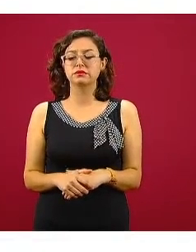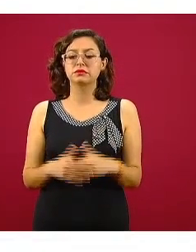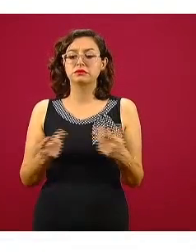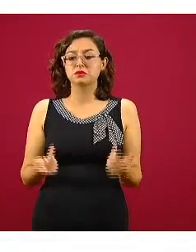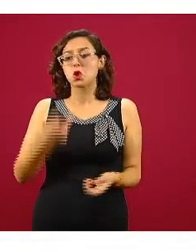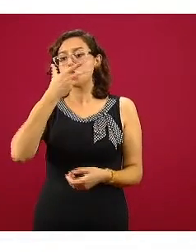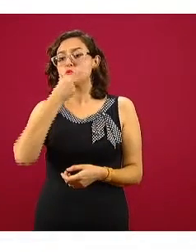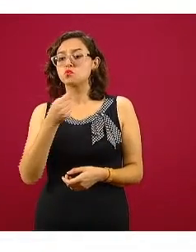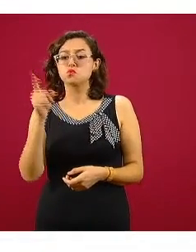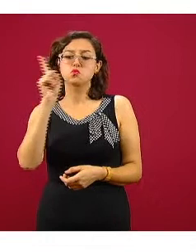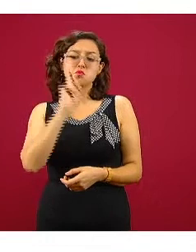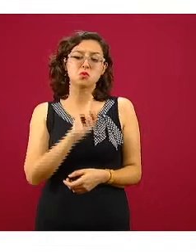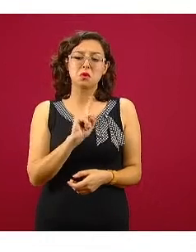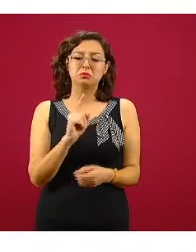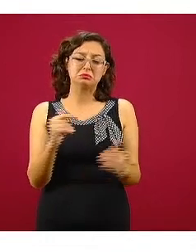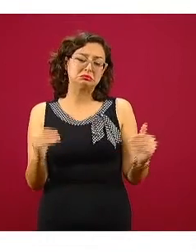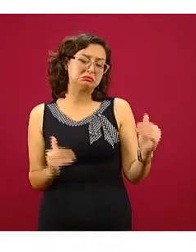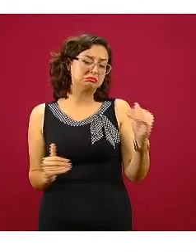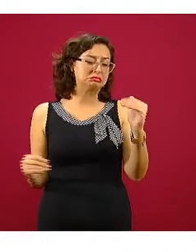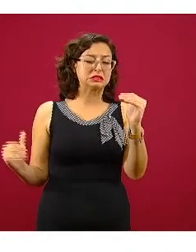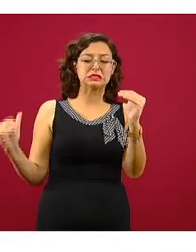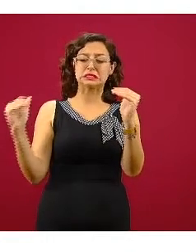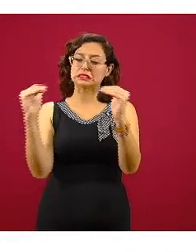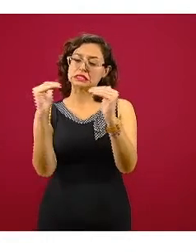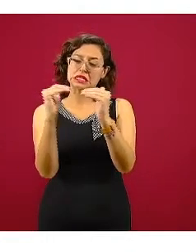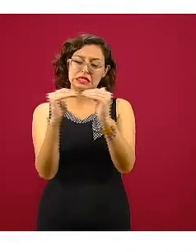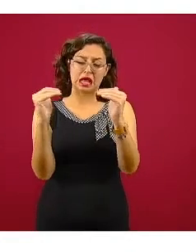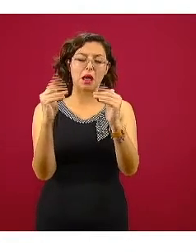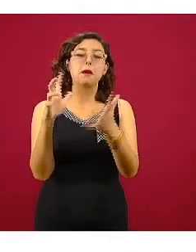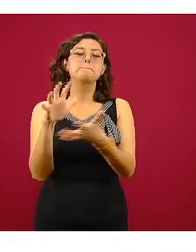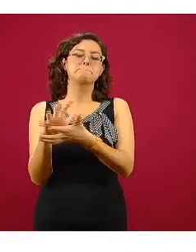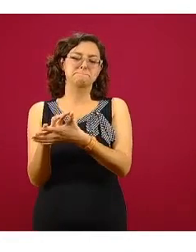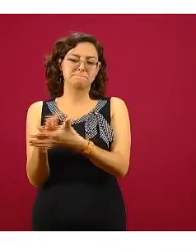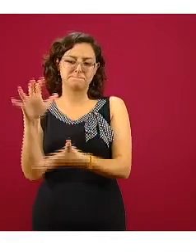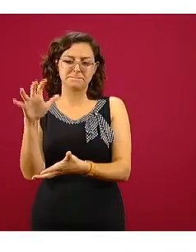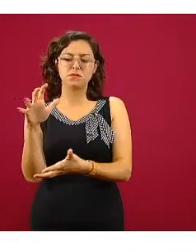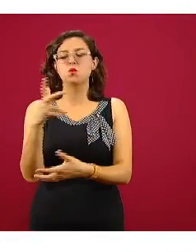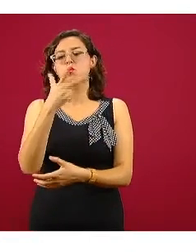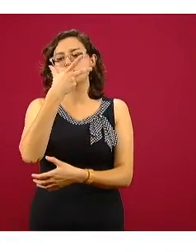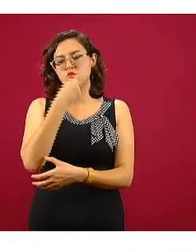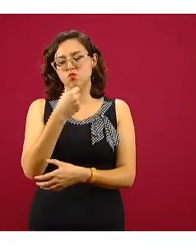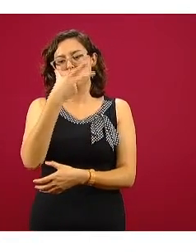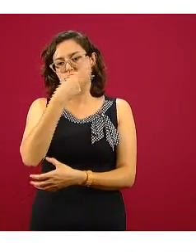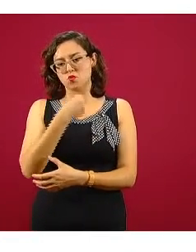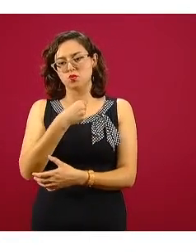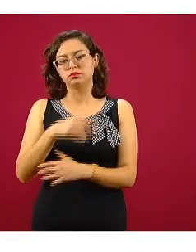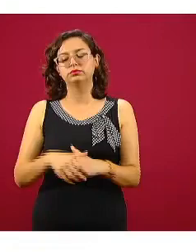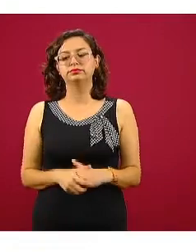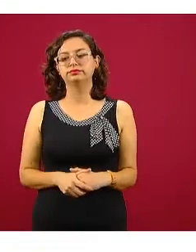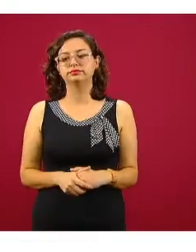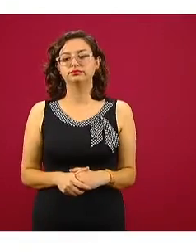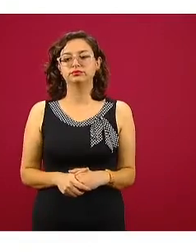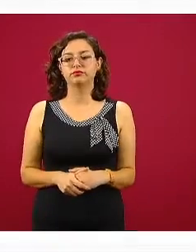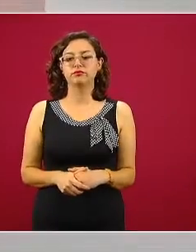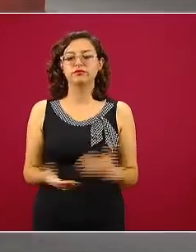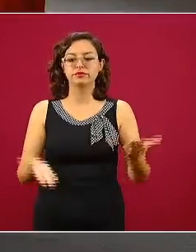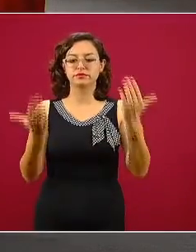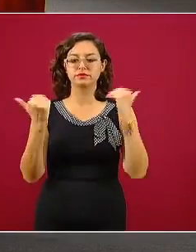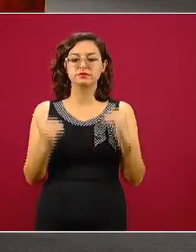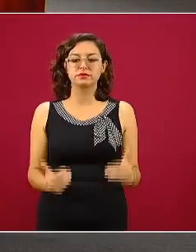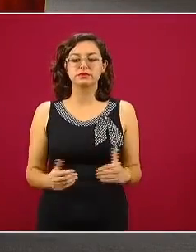casi indistinta la distribución, aunque obviamente con una mayor cantidad en el sexo masculino. La siguiente.